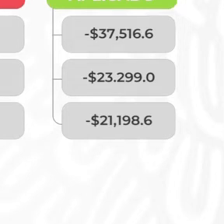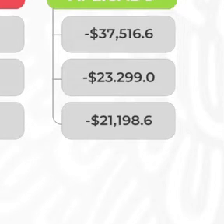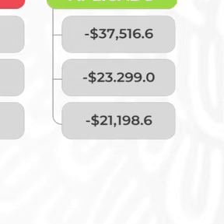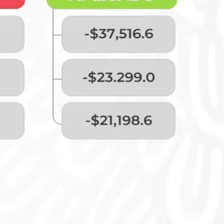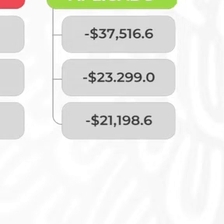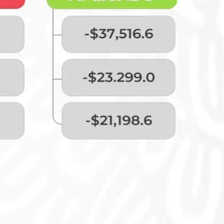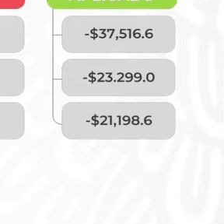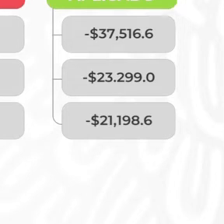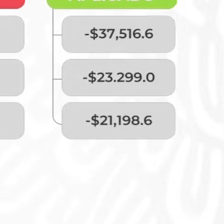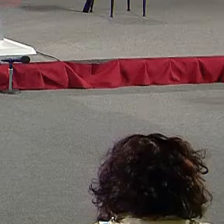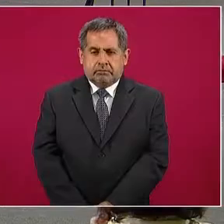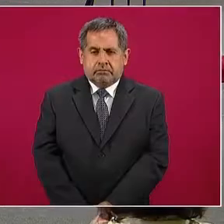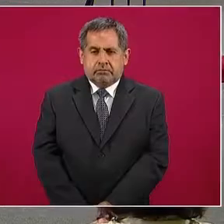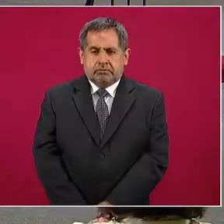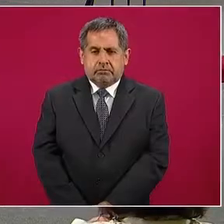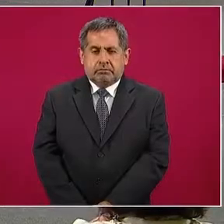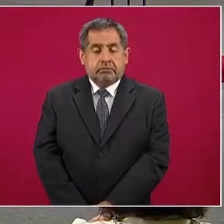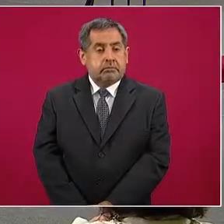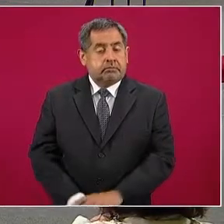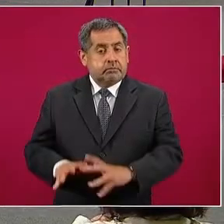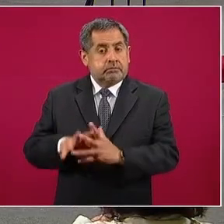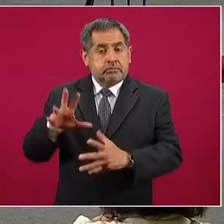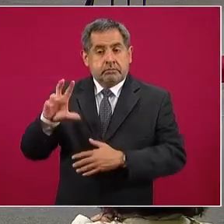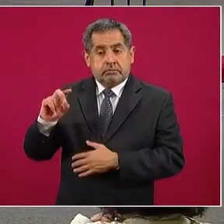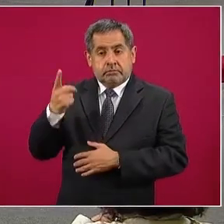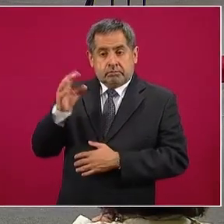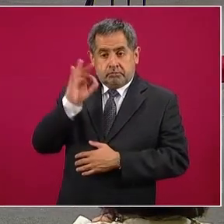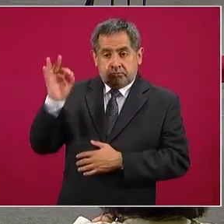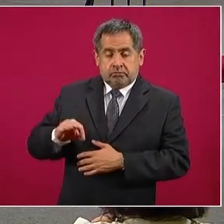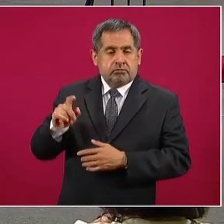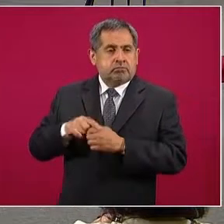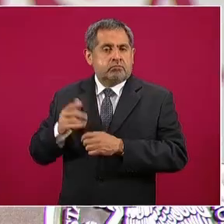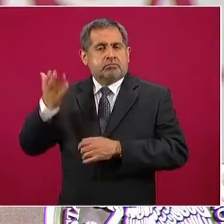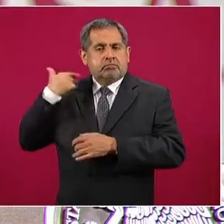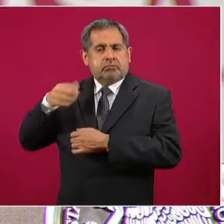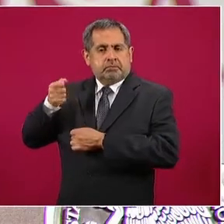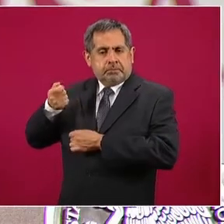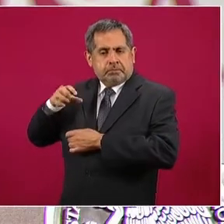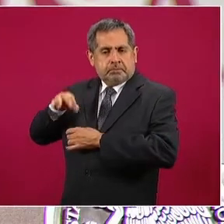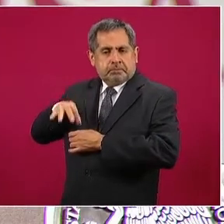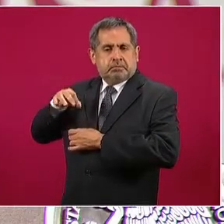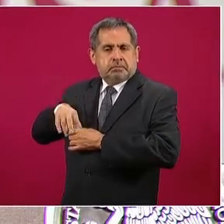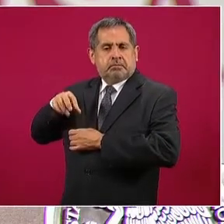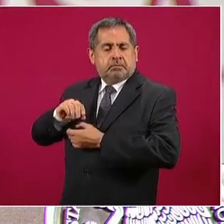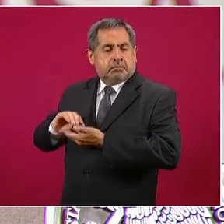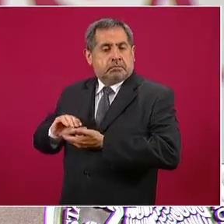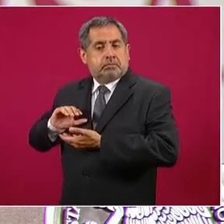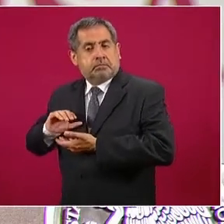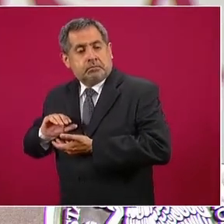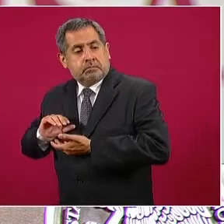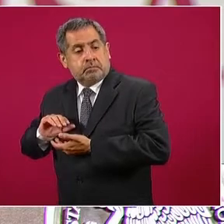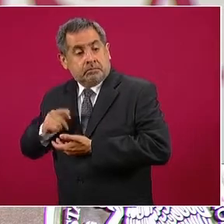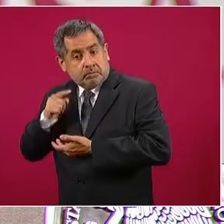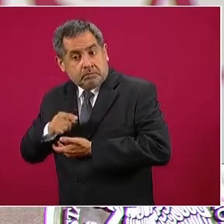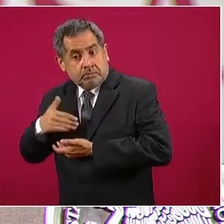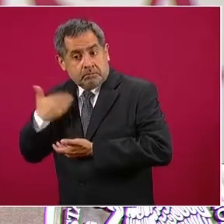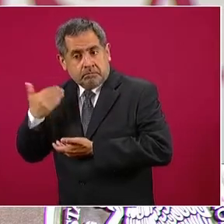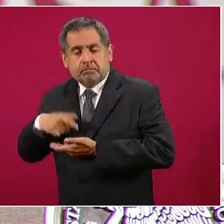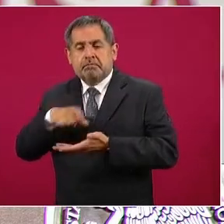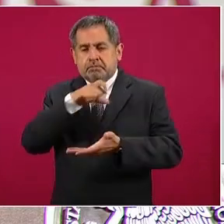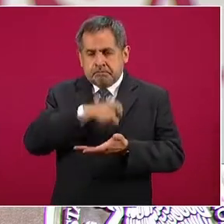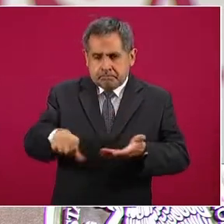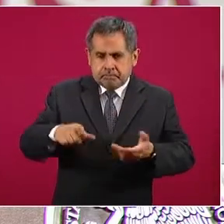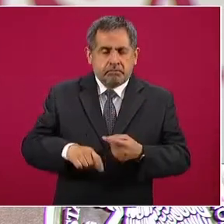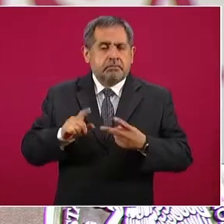los consumidores, el 31 por ciento compró con ahorros que tenía, el 24 por ciento compró